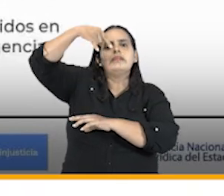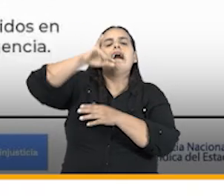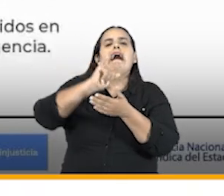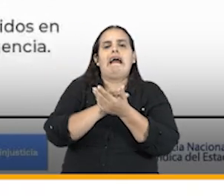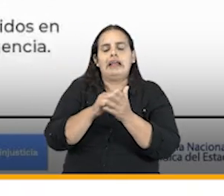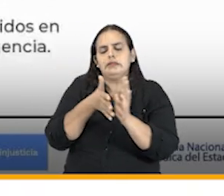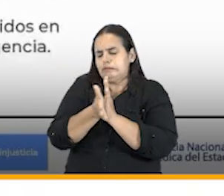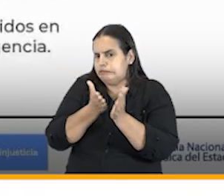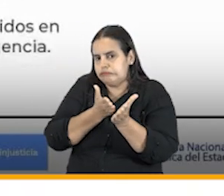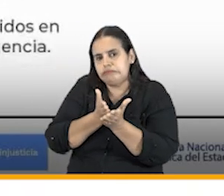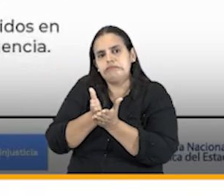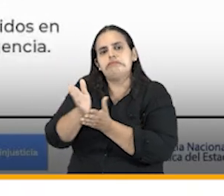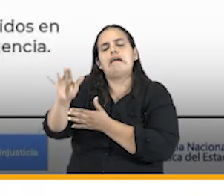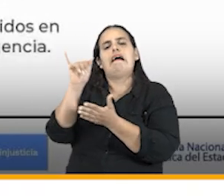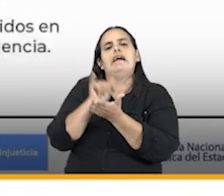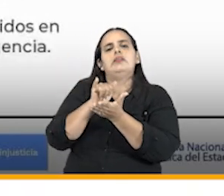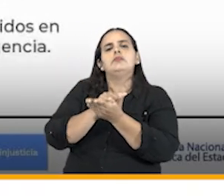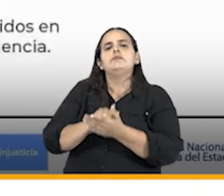siguen vigentes